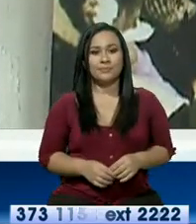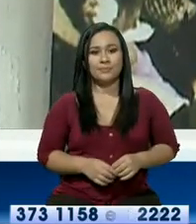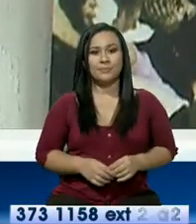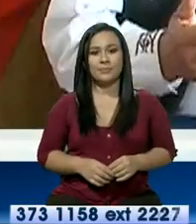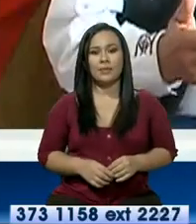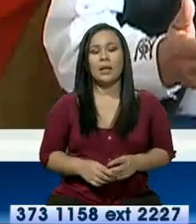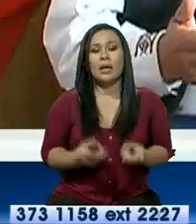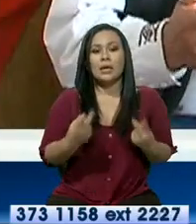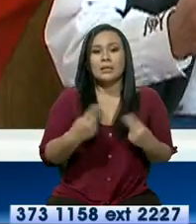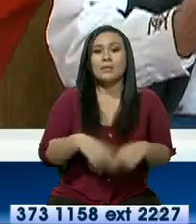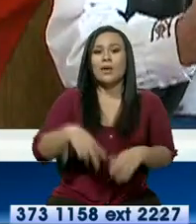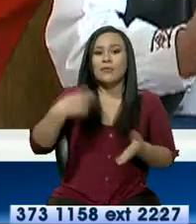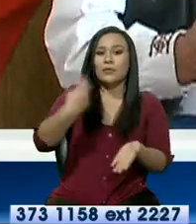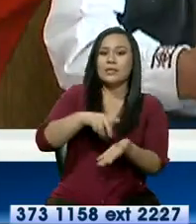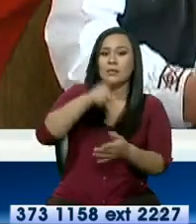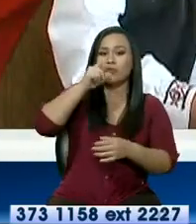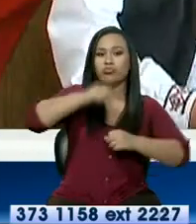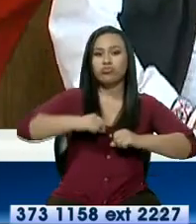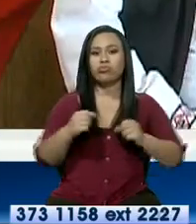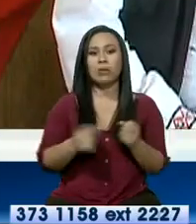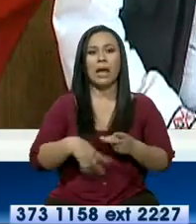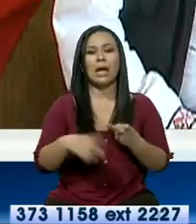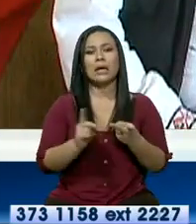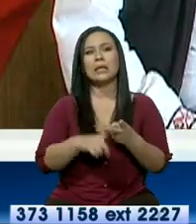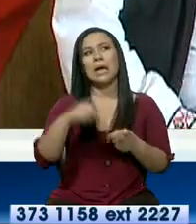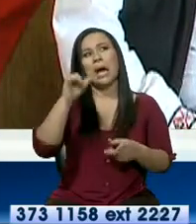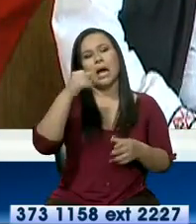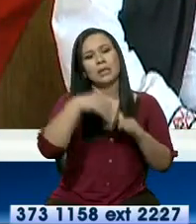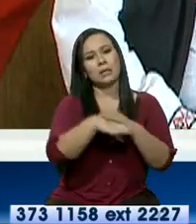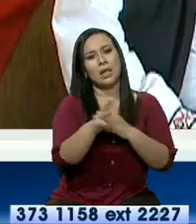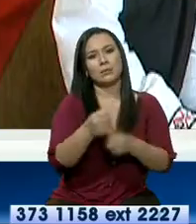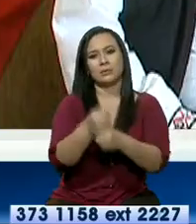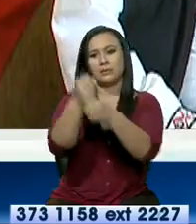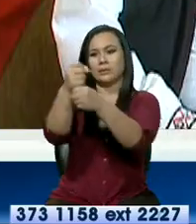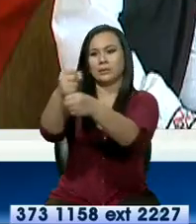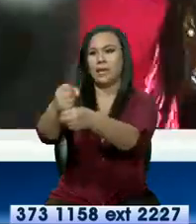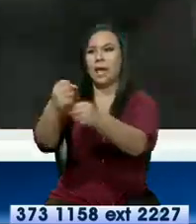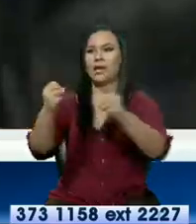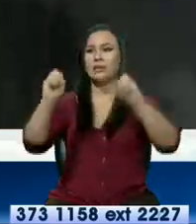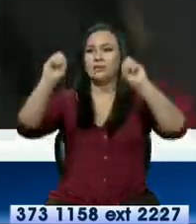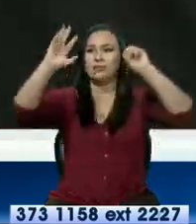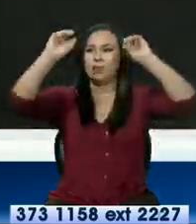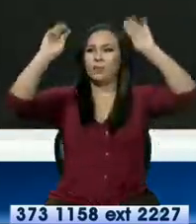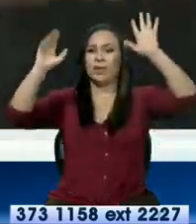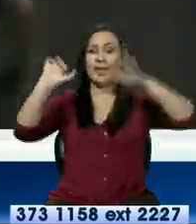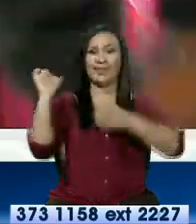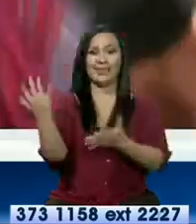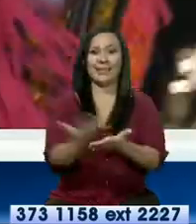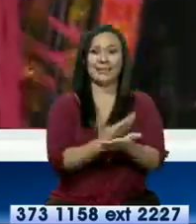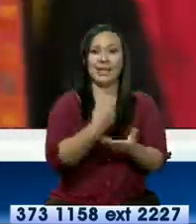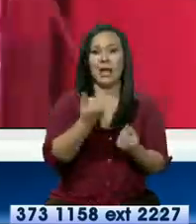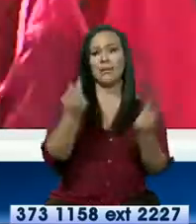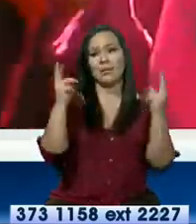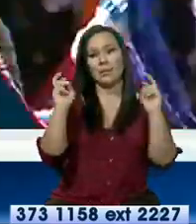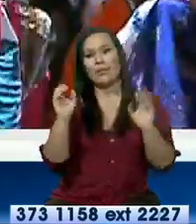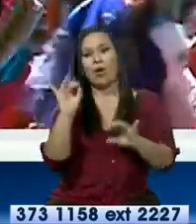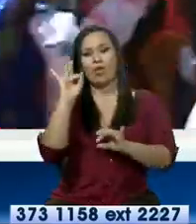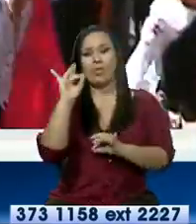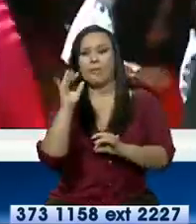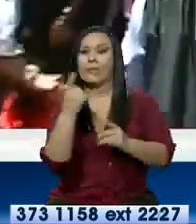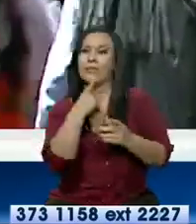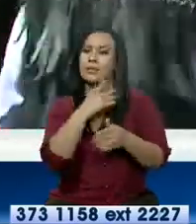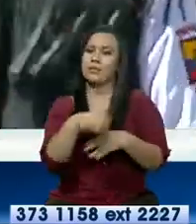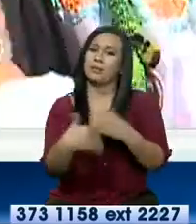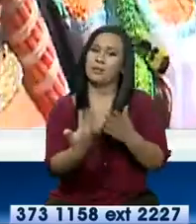el arranque de gallo, la entrada de rama, la entrega de los castillos, los diezmos, las octavas. Esos serían